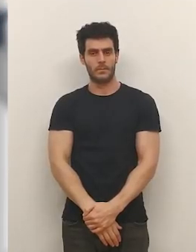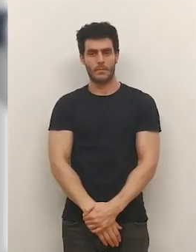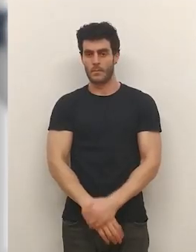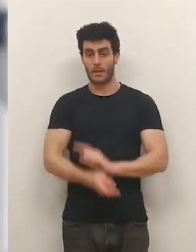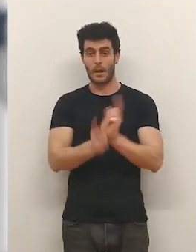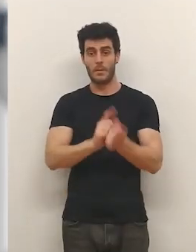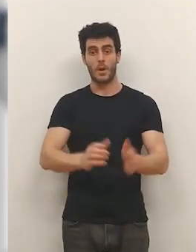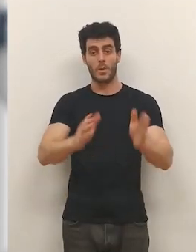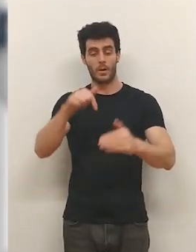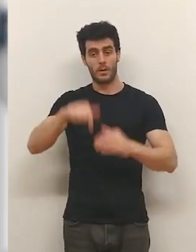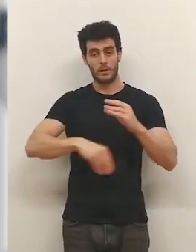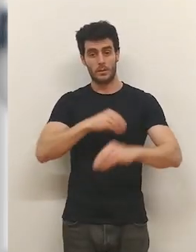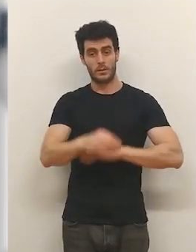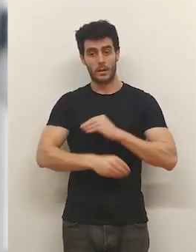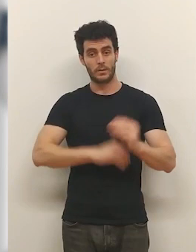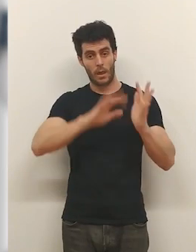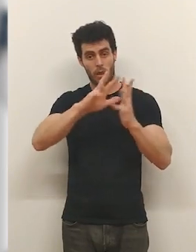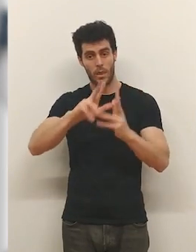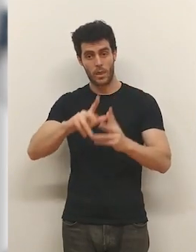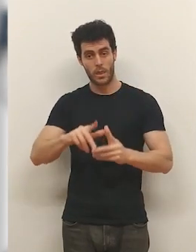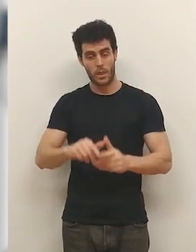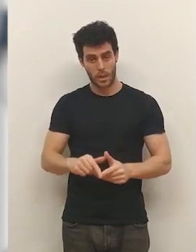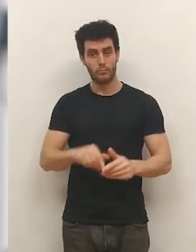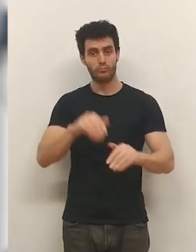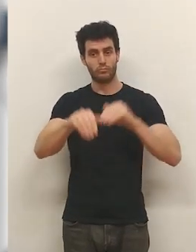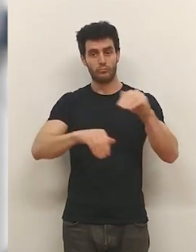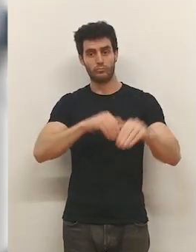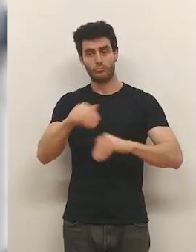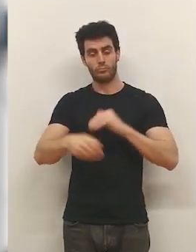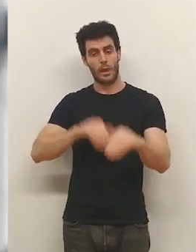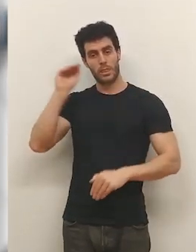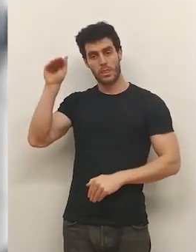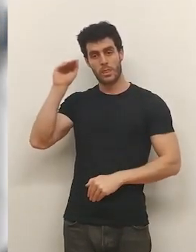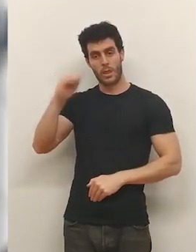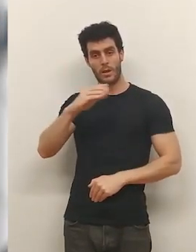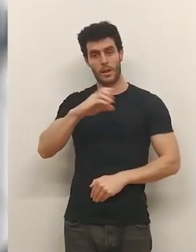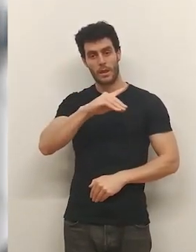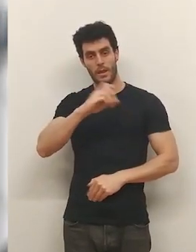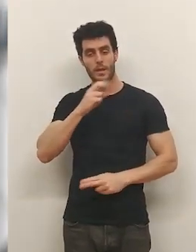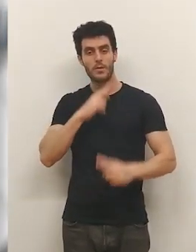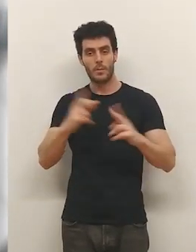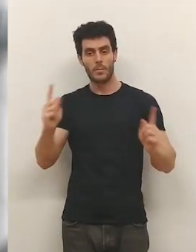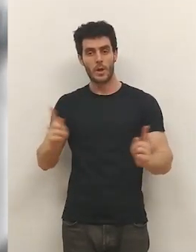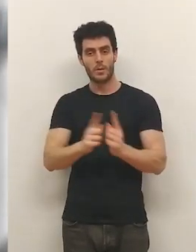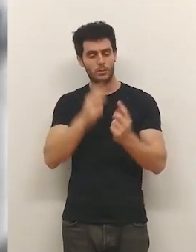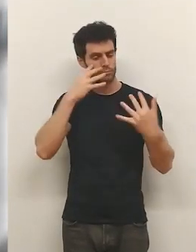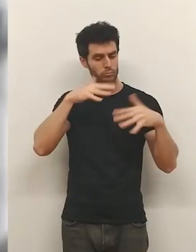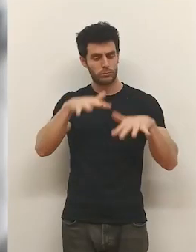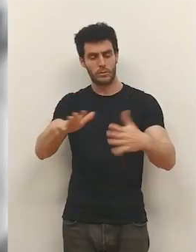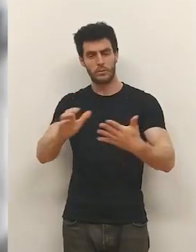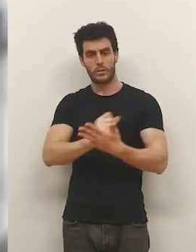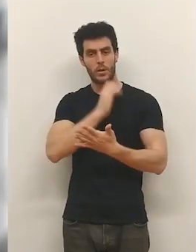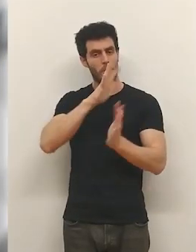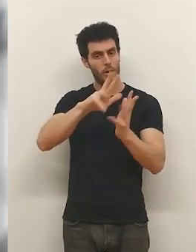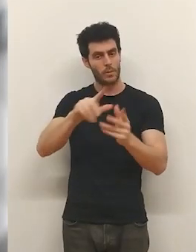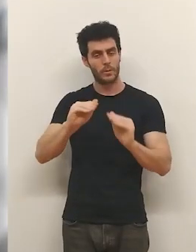No ha habido cambios. Hoy se ha realizado el escrutinio del censo... ...de los electores residentes ausentes, el CERA... ...sobre el que estaban puestas todas las miradas...